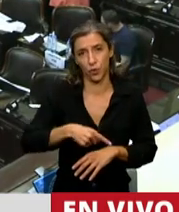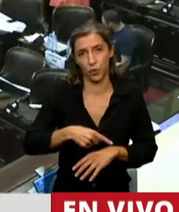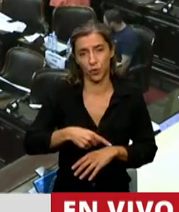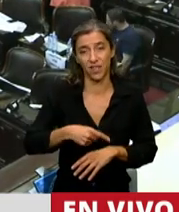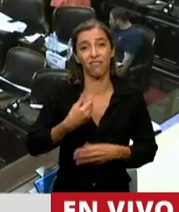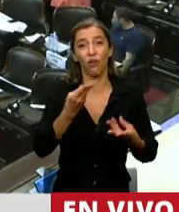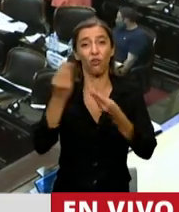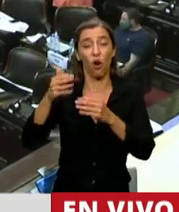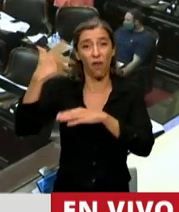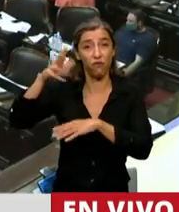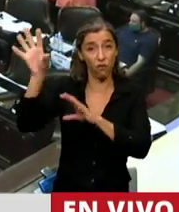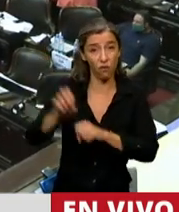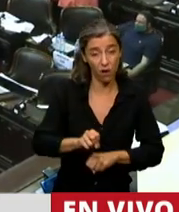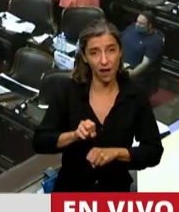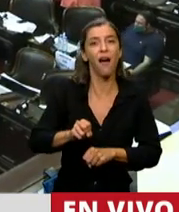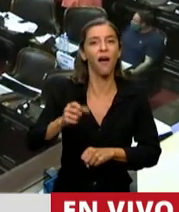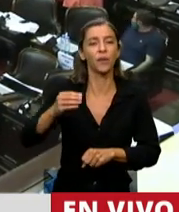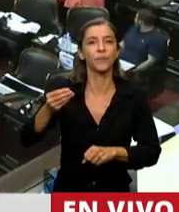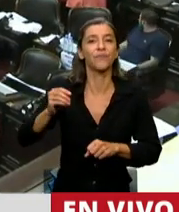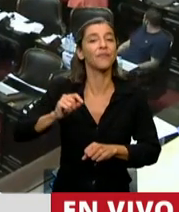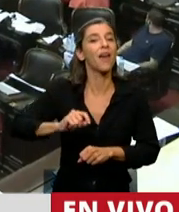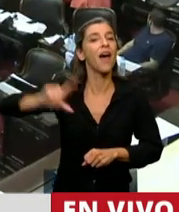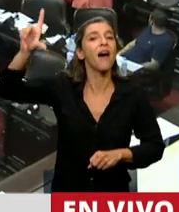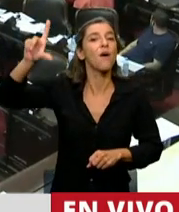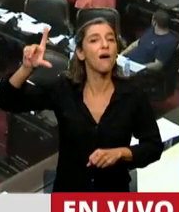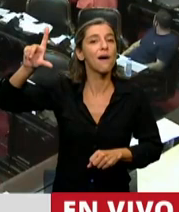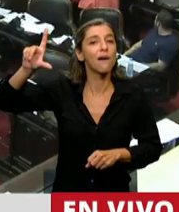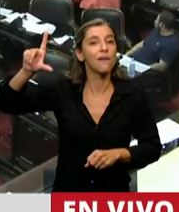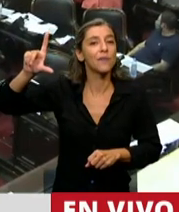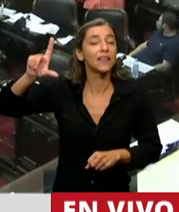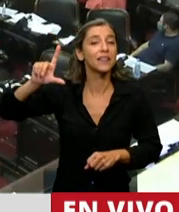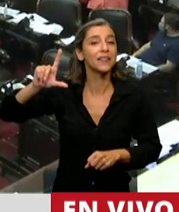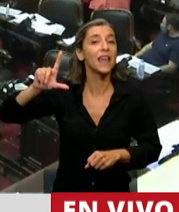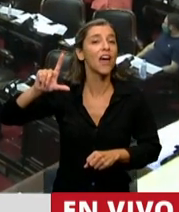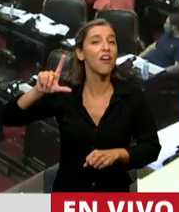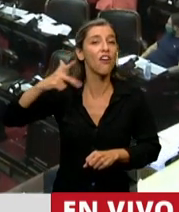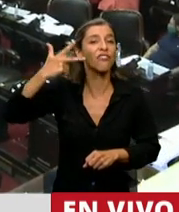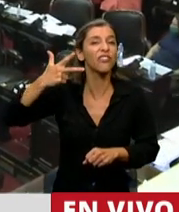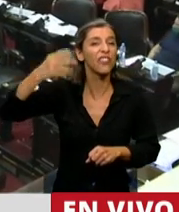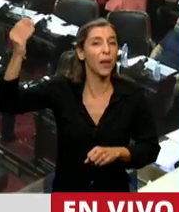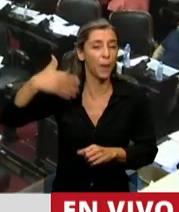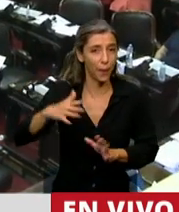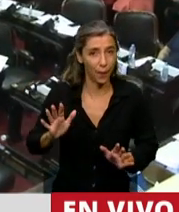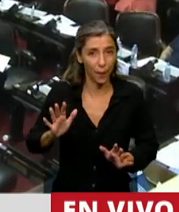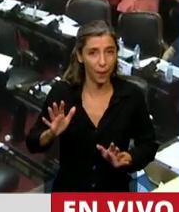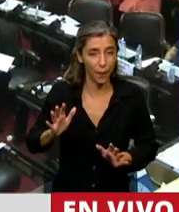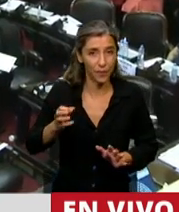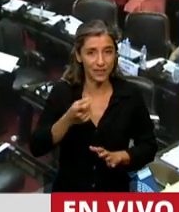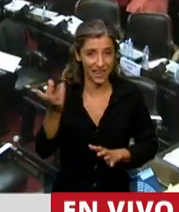Las importaciones aumentaron, se multiplicaron por 3, por 3 en cantidades.